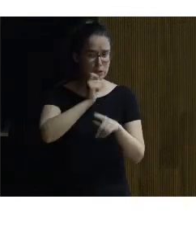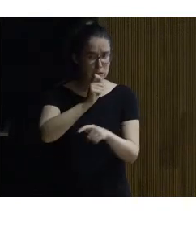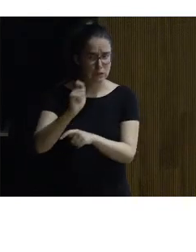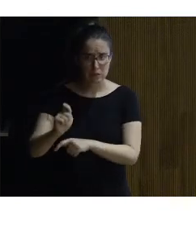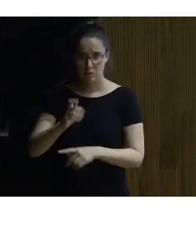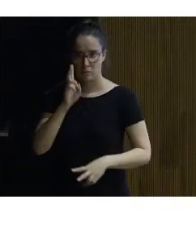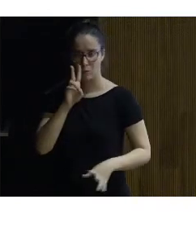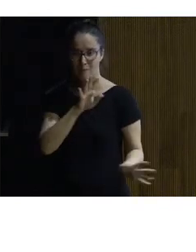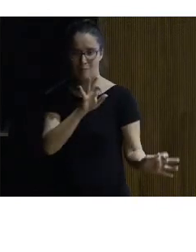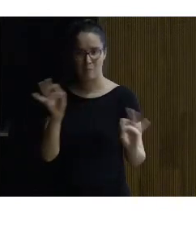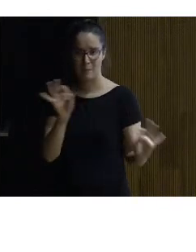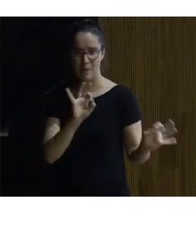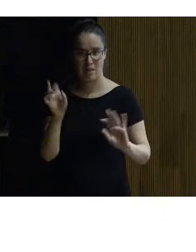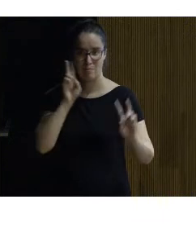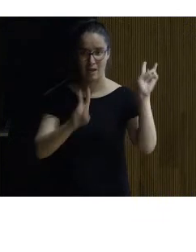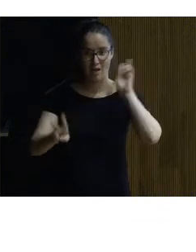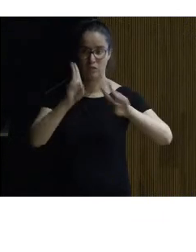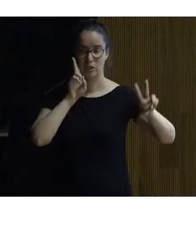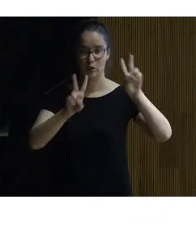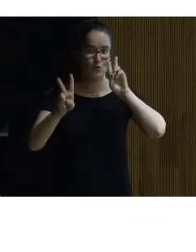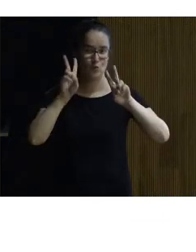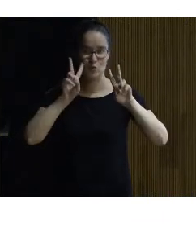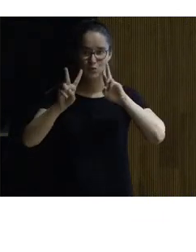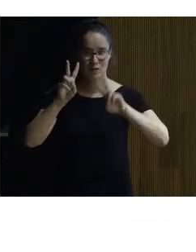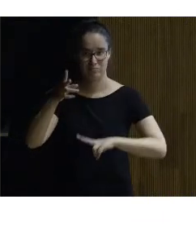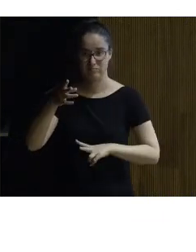piedras que estaban preparadas para ser vistas estaban perfectamente